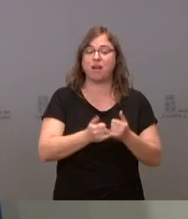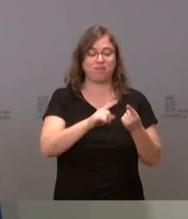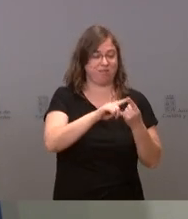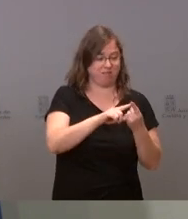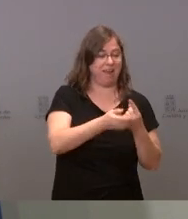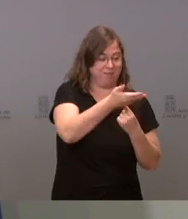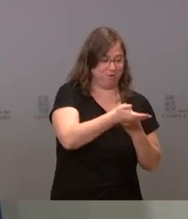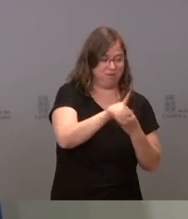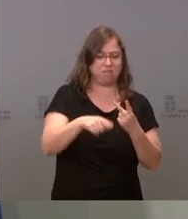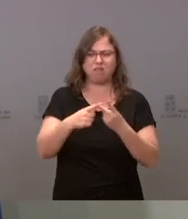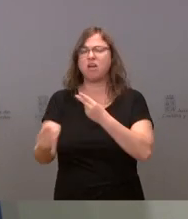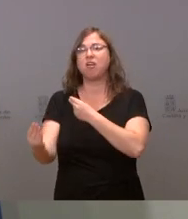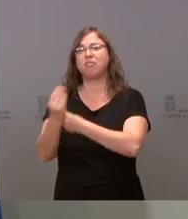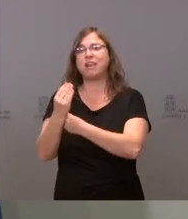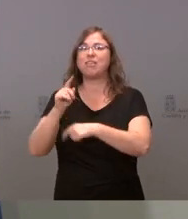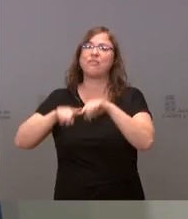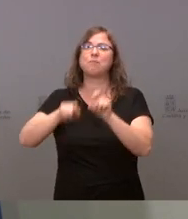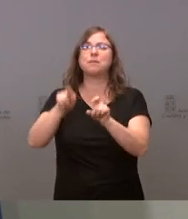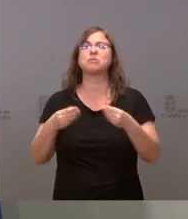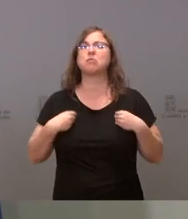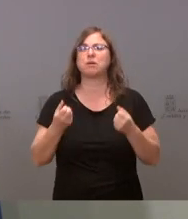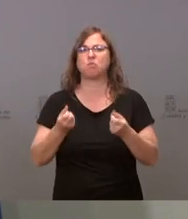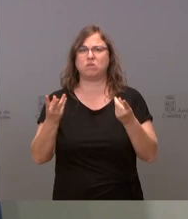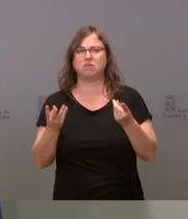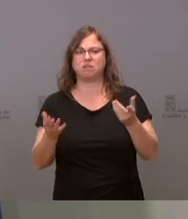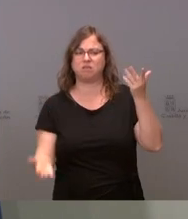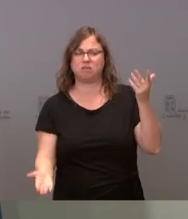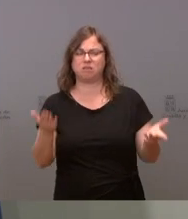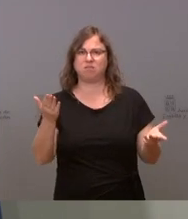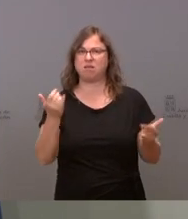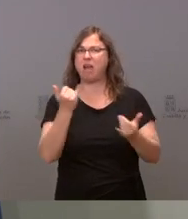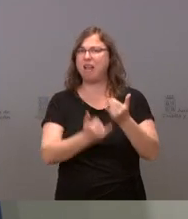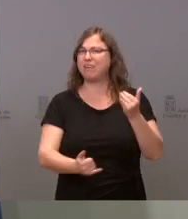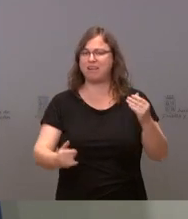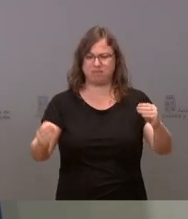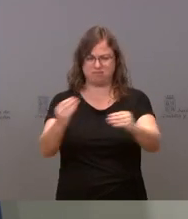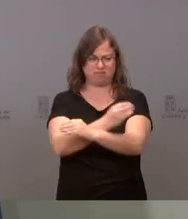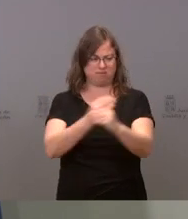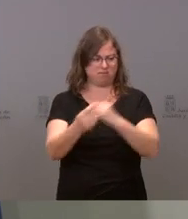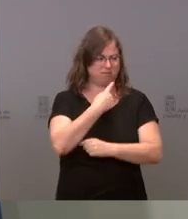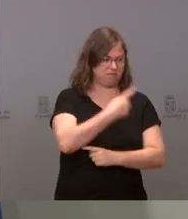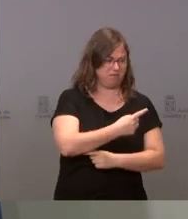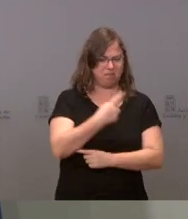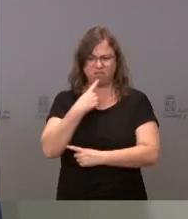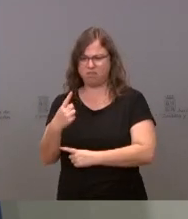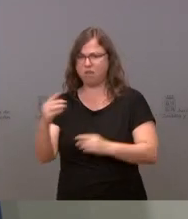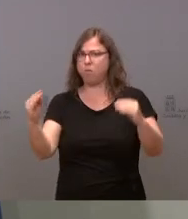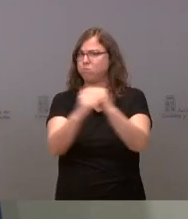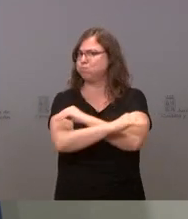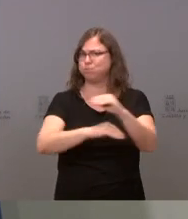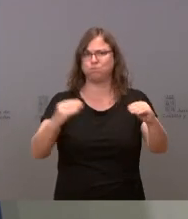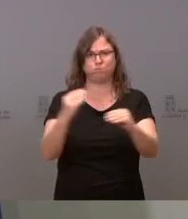comunidades es que te voy a financiar por población, estamos dando dos mensajes absolutamente contradictorios. Por lo tanto,